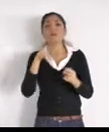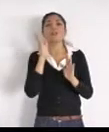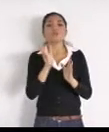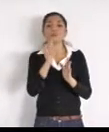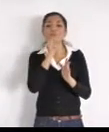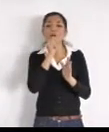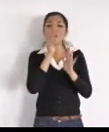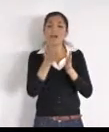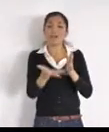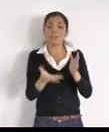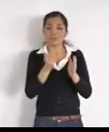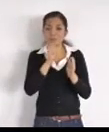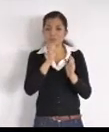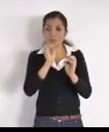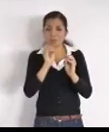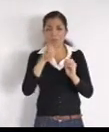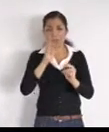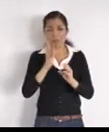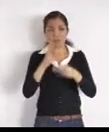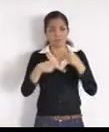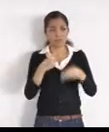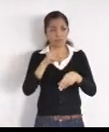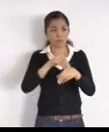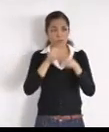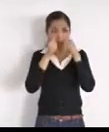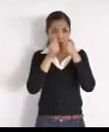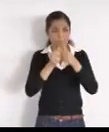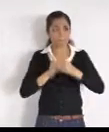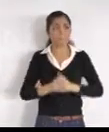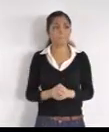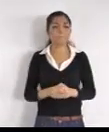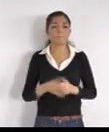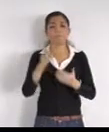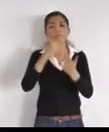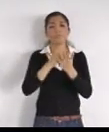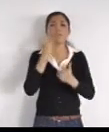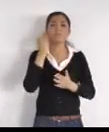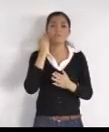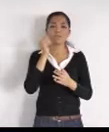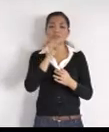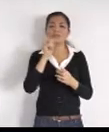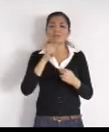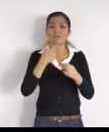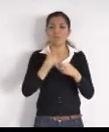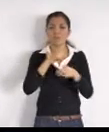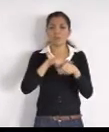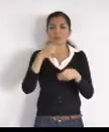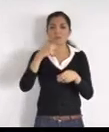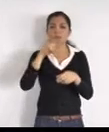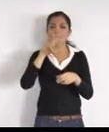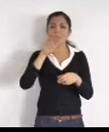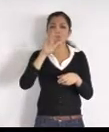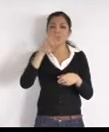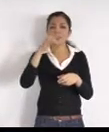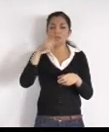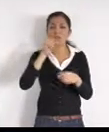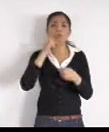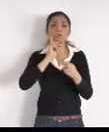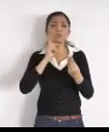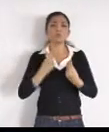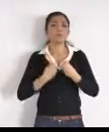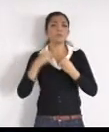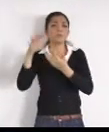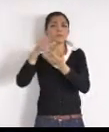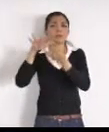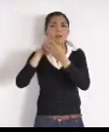por el Facebook personal, Virginia Mesola, señor Ismael, vivo en la Providencia, y el transporte, dejen más rutas, por favor, tomamos esta gestión,